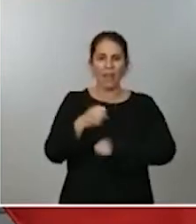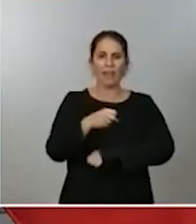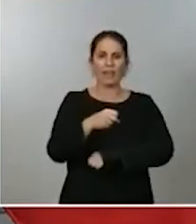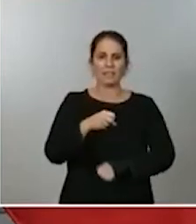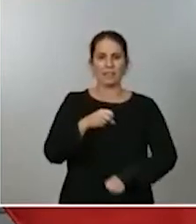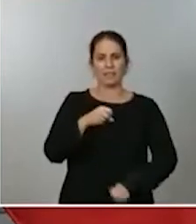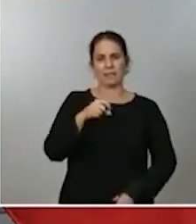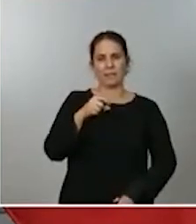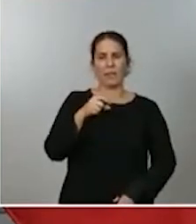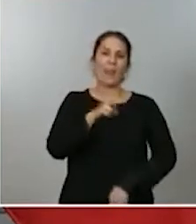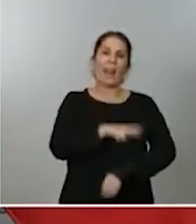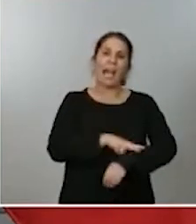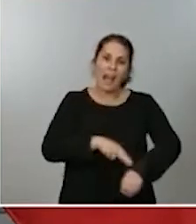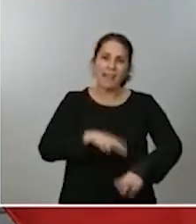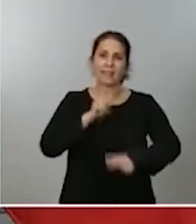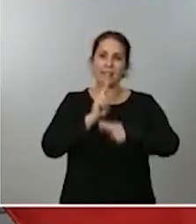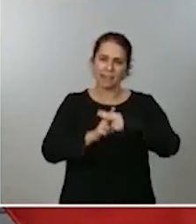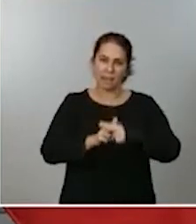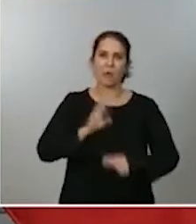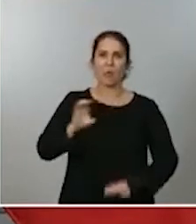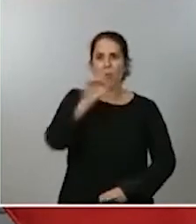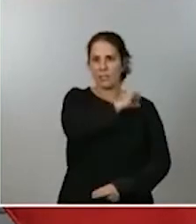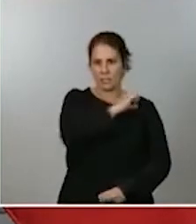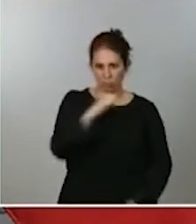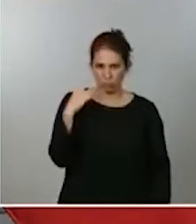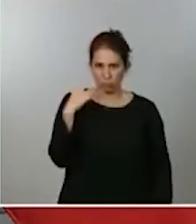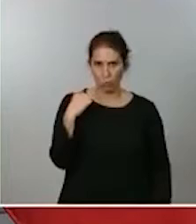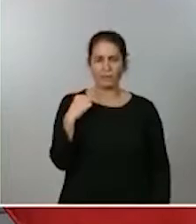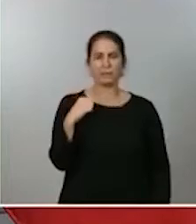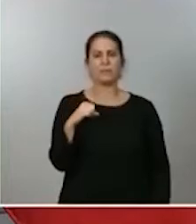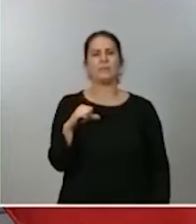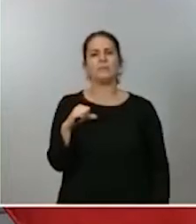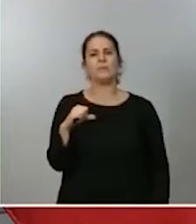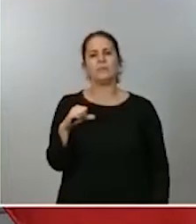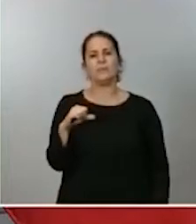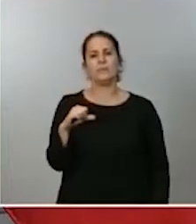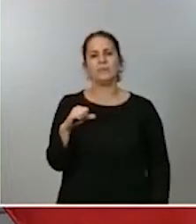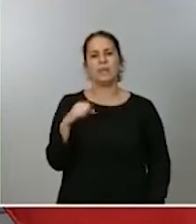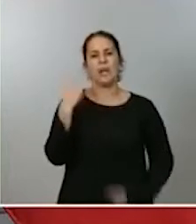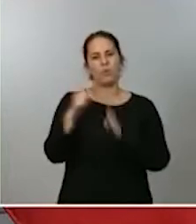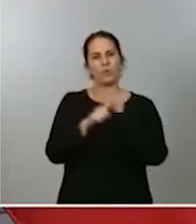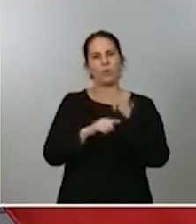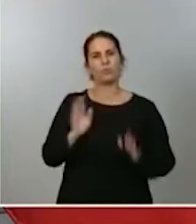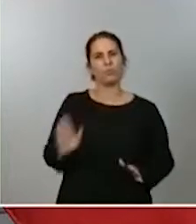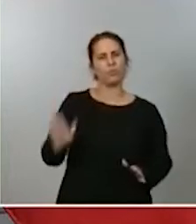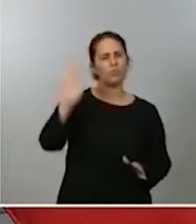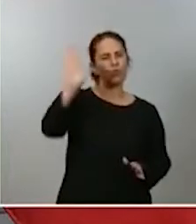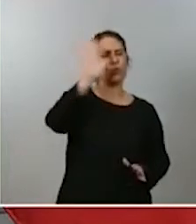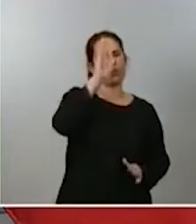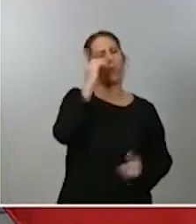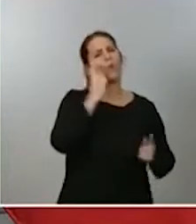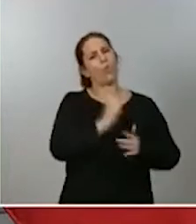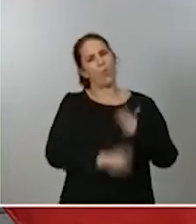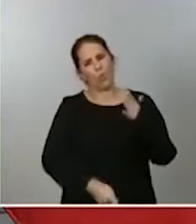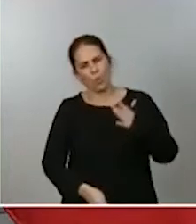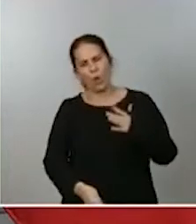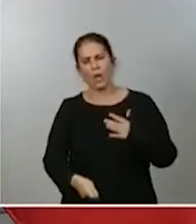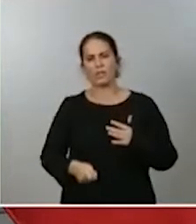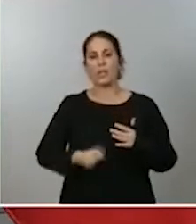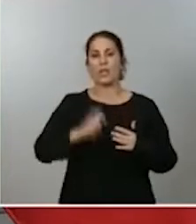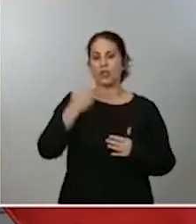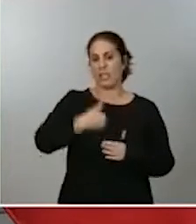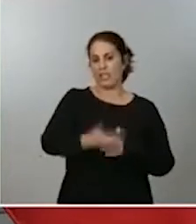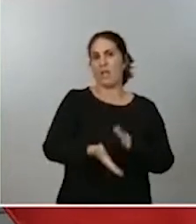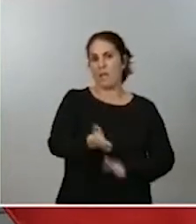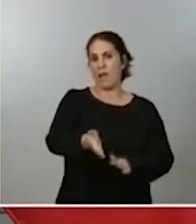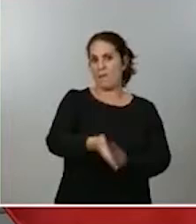parte de las comunidades autónomas, medidas, en algunos casos, duras, contundentes, y algunas otras que se van a adoptando a lo largo de